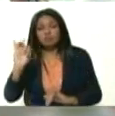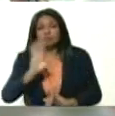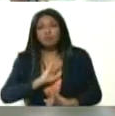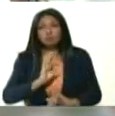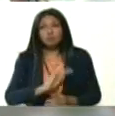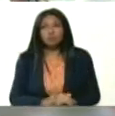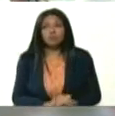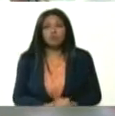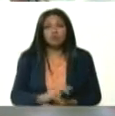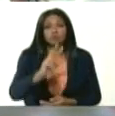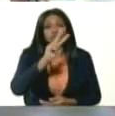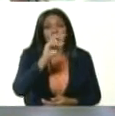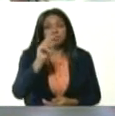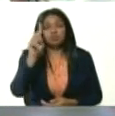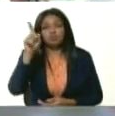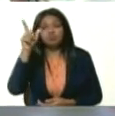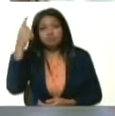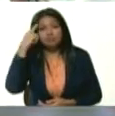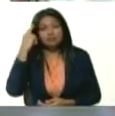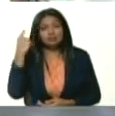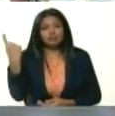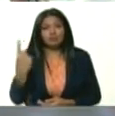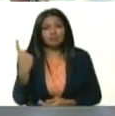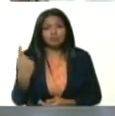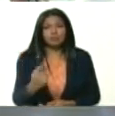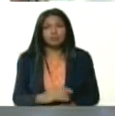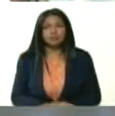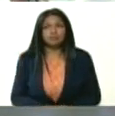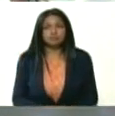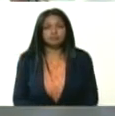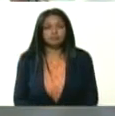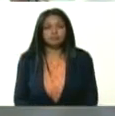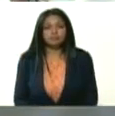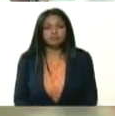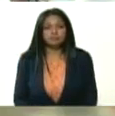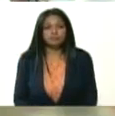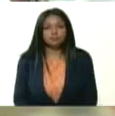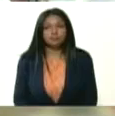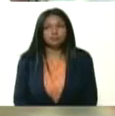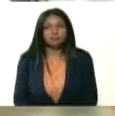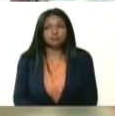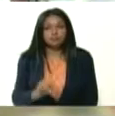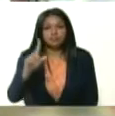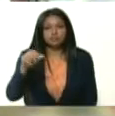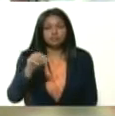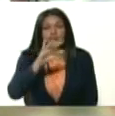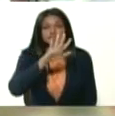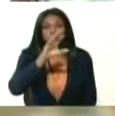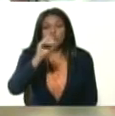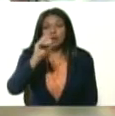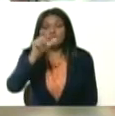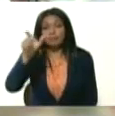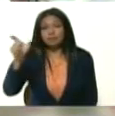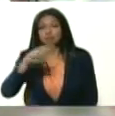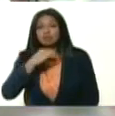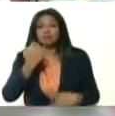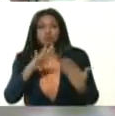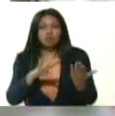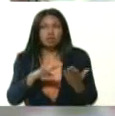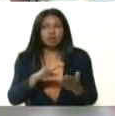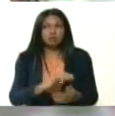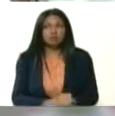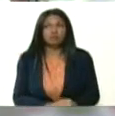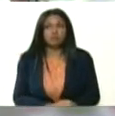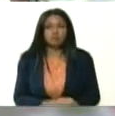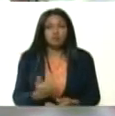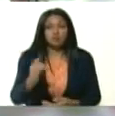Hoy hubo doscientos, un caso en un solo día. Y hay cincuenta fallecidos declarados. Hoy